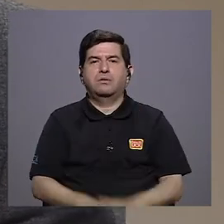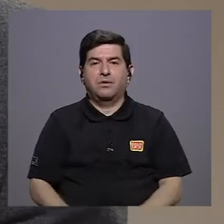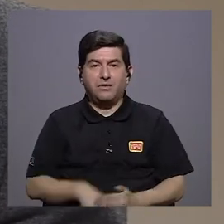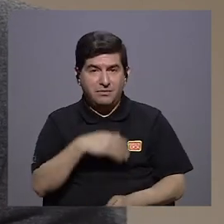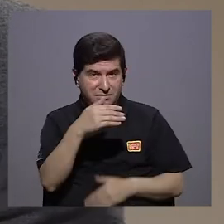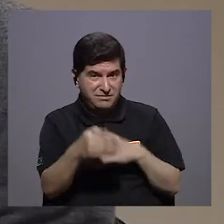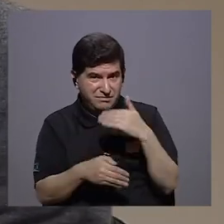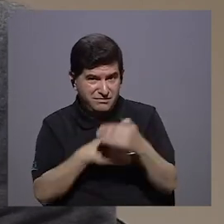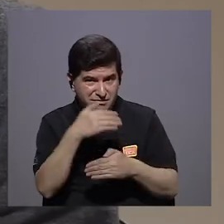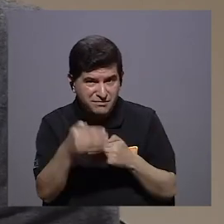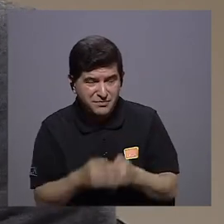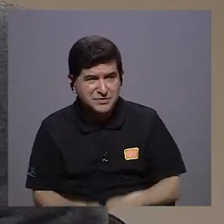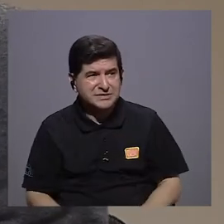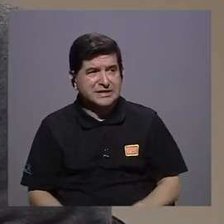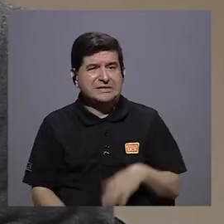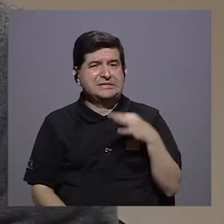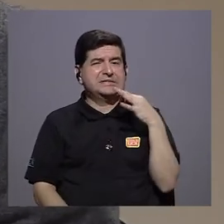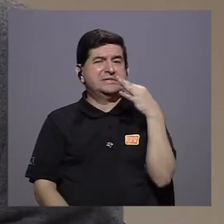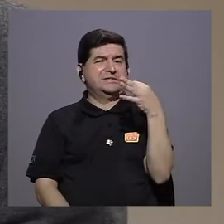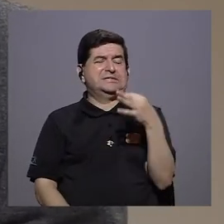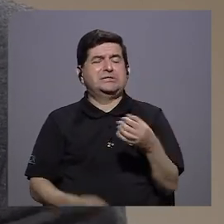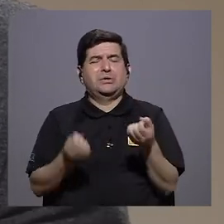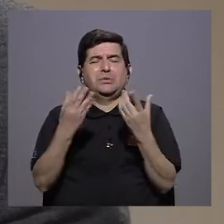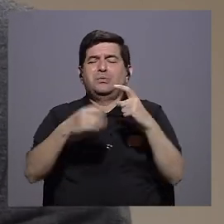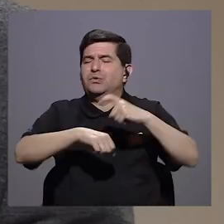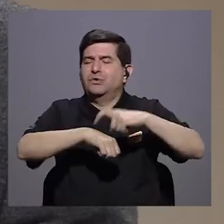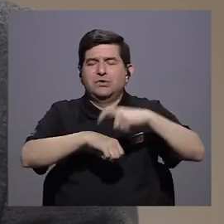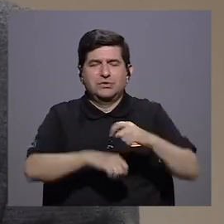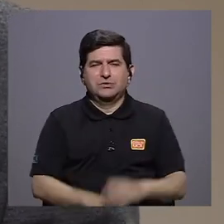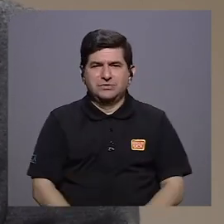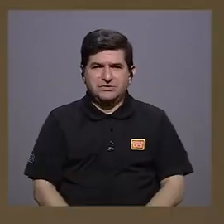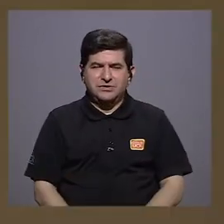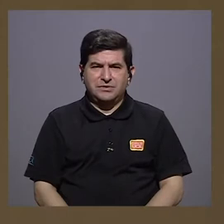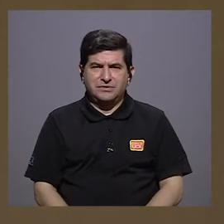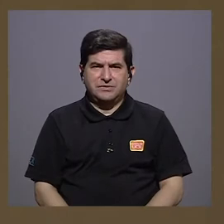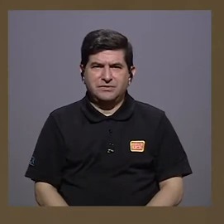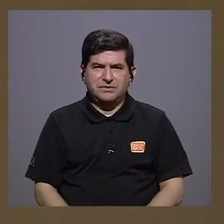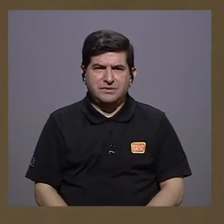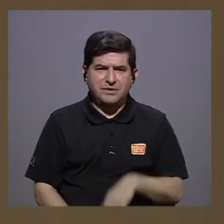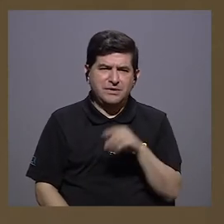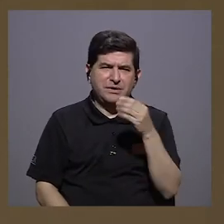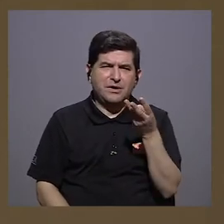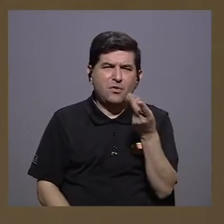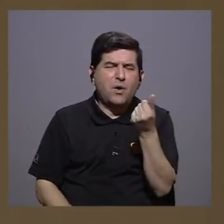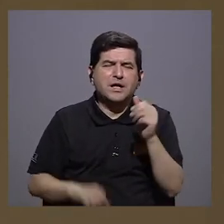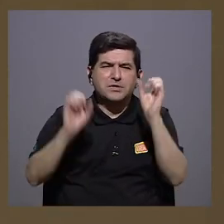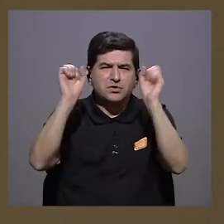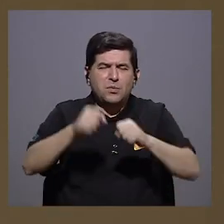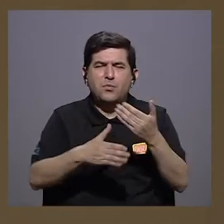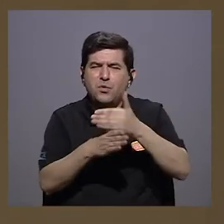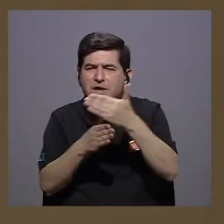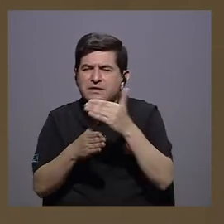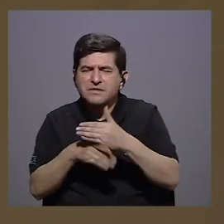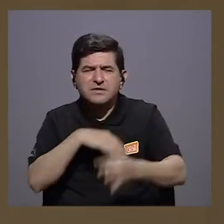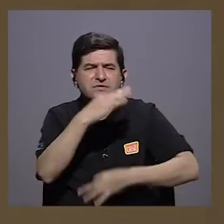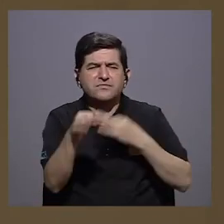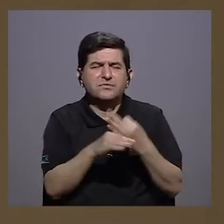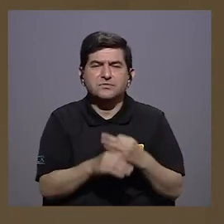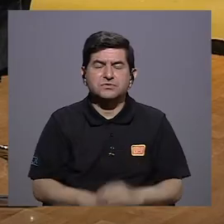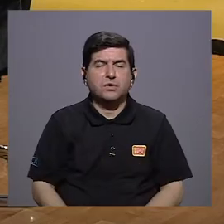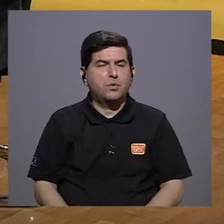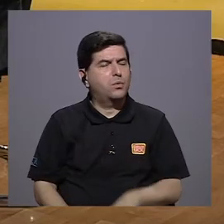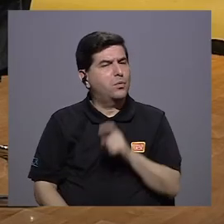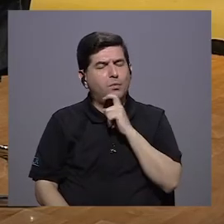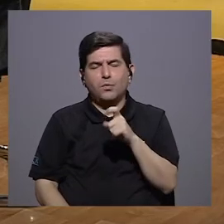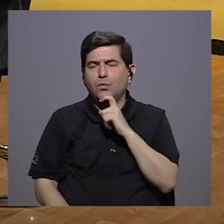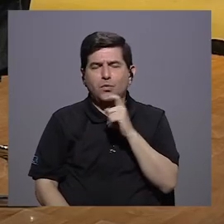Entonces, hay un proceso todavía muy largo por venir. Tenemos que entender que tenemos que ser resistentes. ¿Existe un estudio de más o menos cuánto puede durar una distribución de ese tipo, doctor?